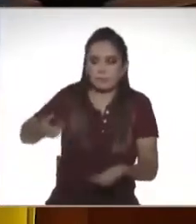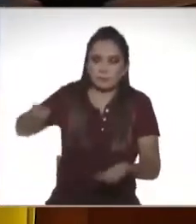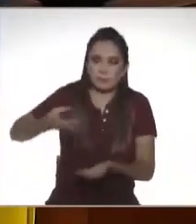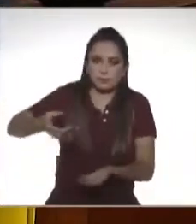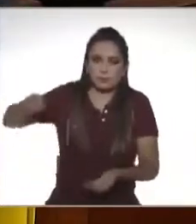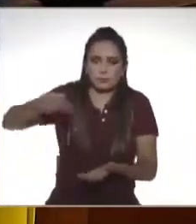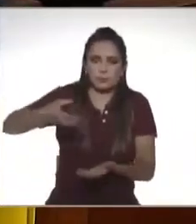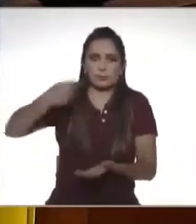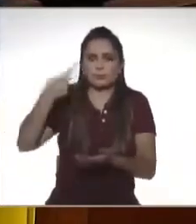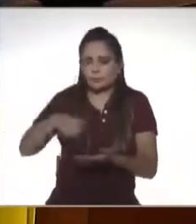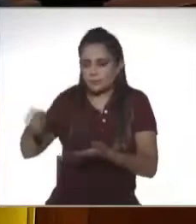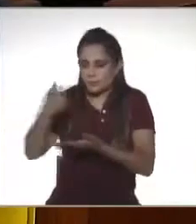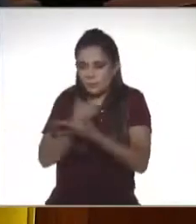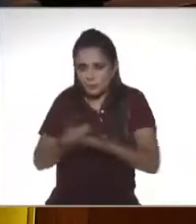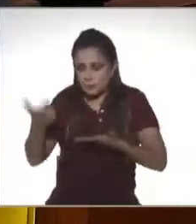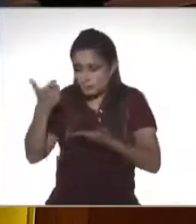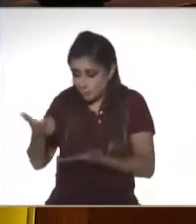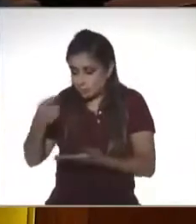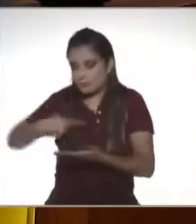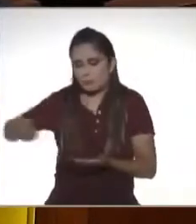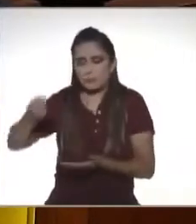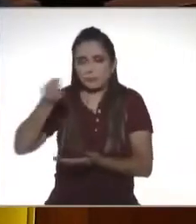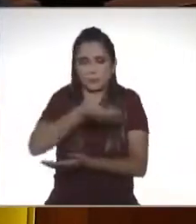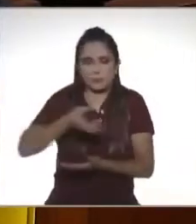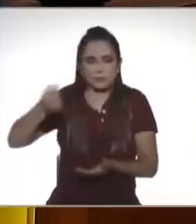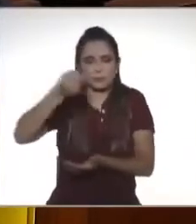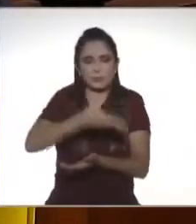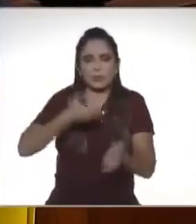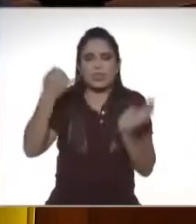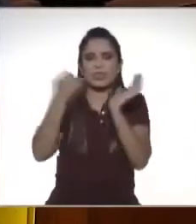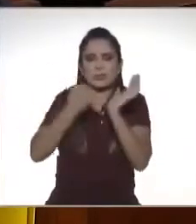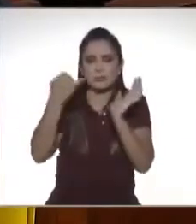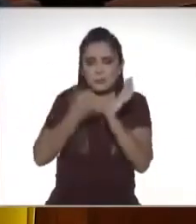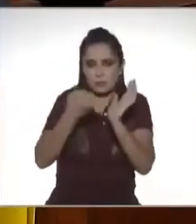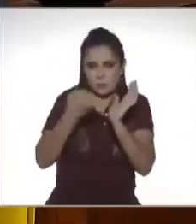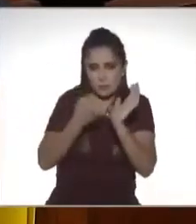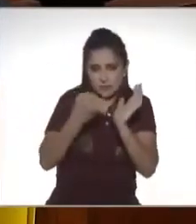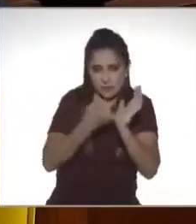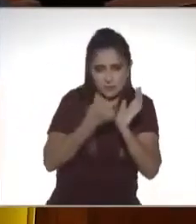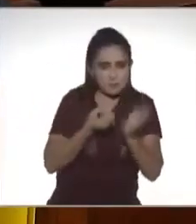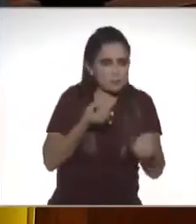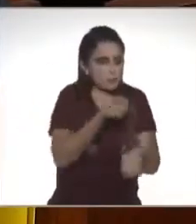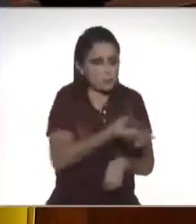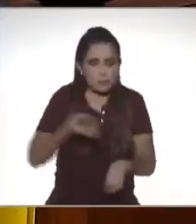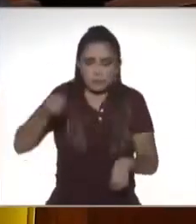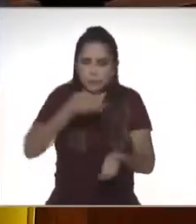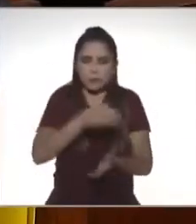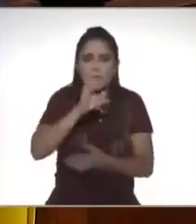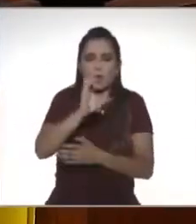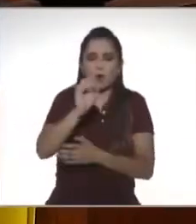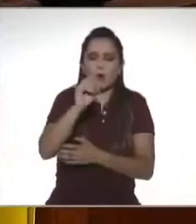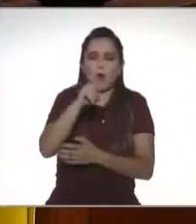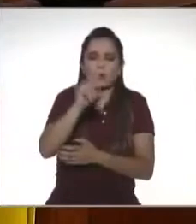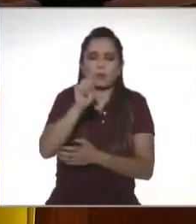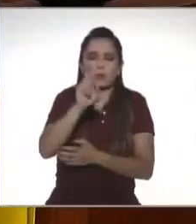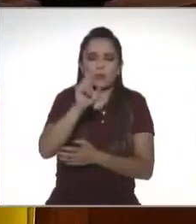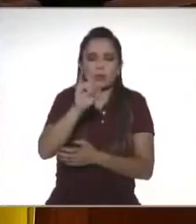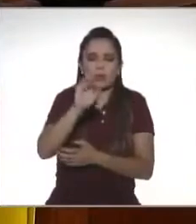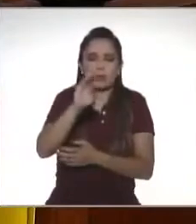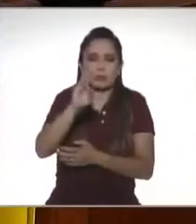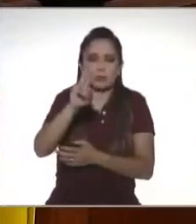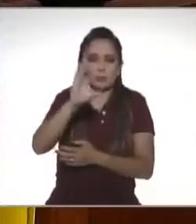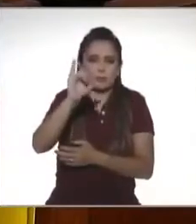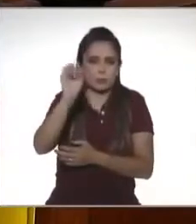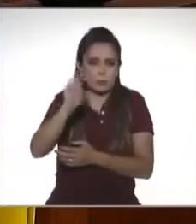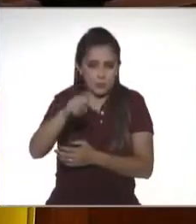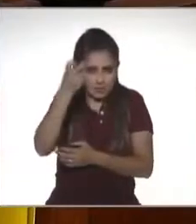patrimonio, nuestra riqueza. Y ese es el concepto de lo que se conoce como contribución. Contribuir, y de hecho, formalmente la